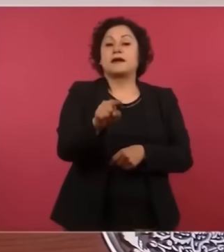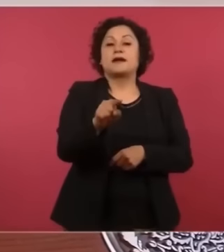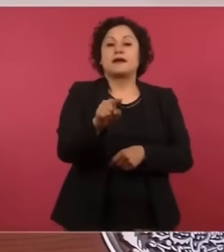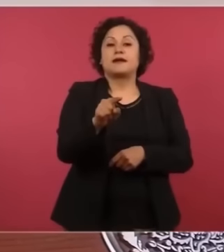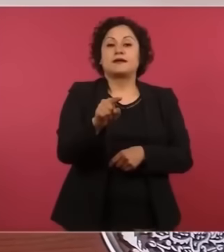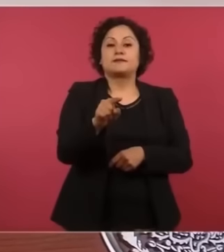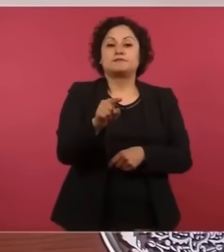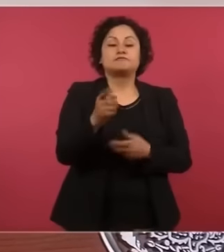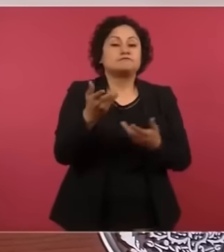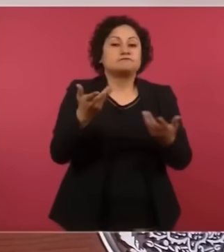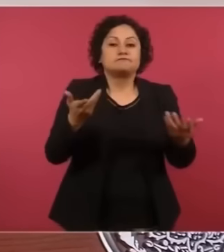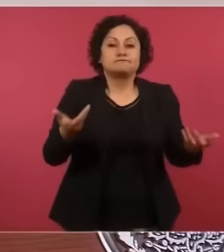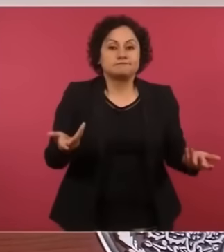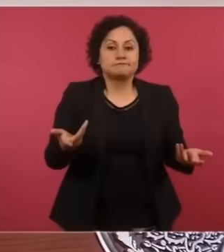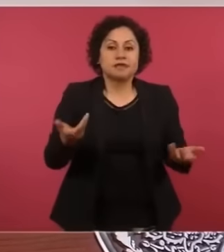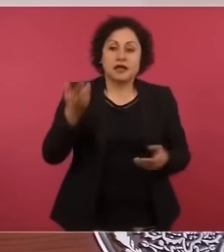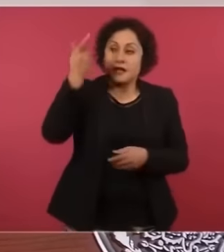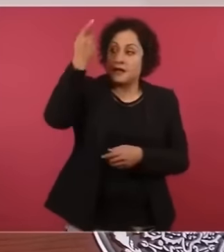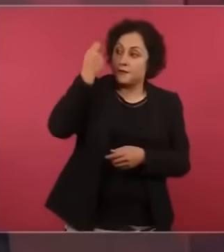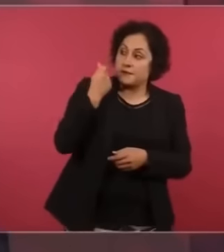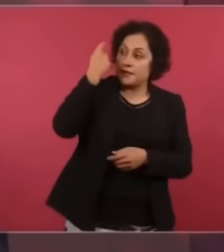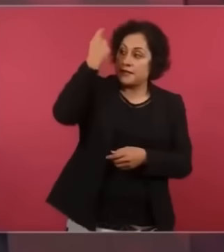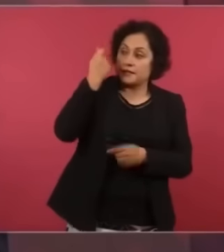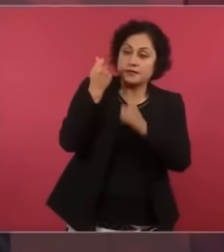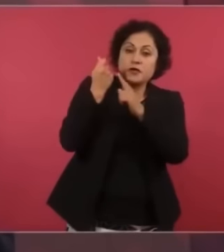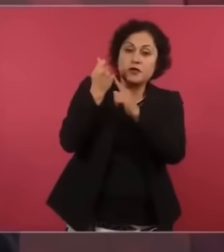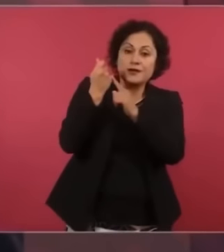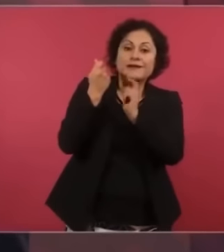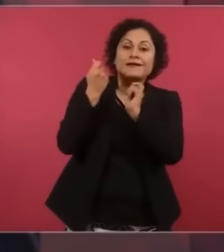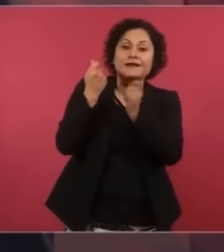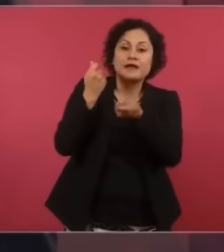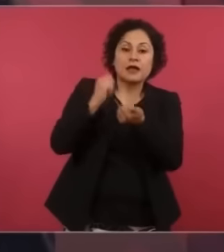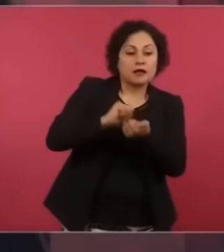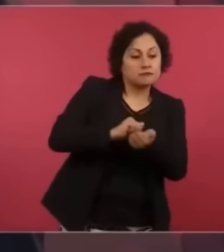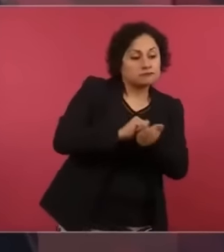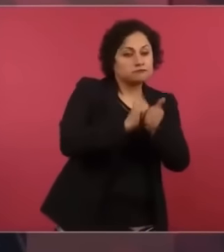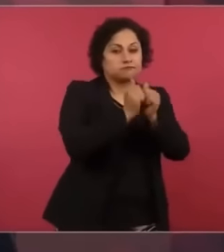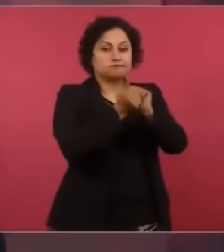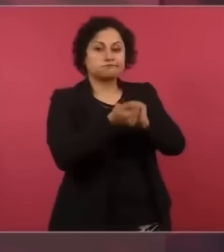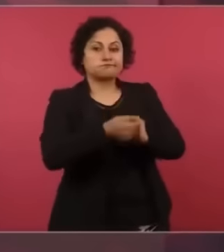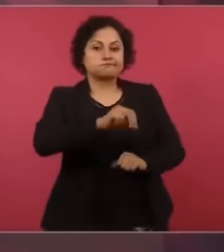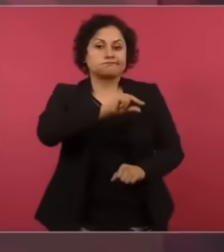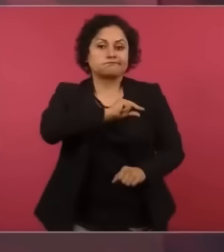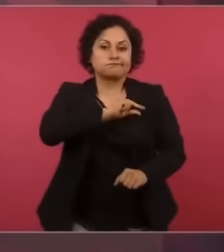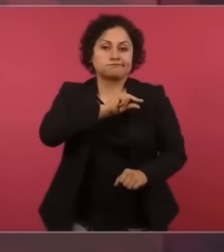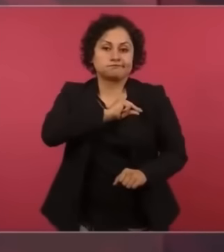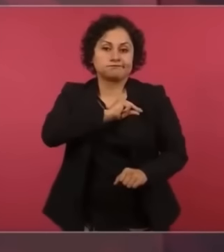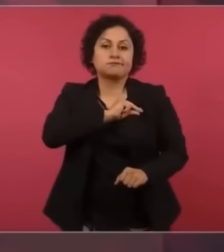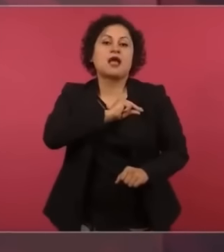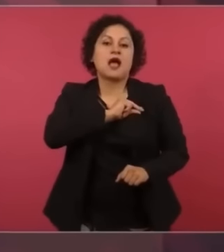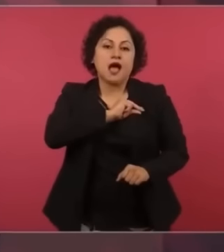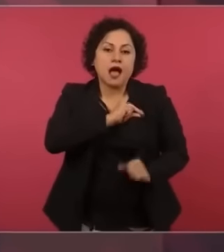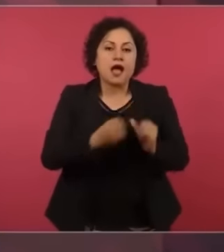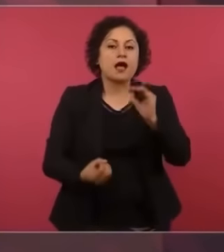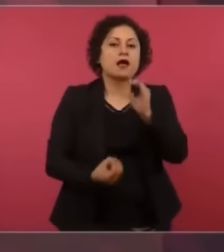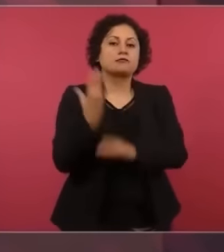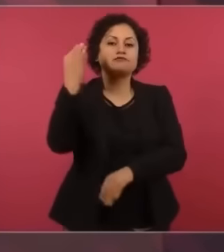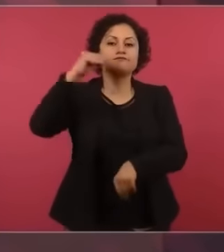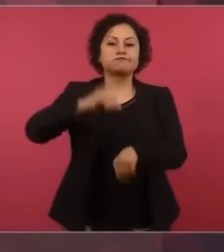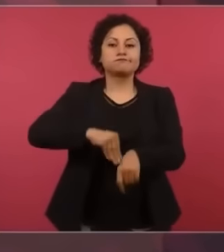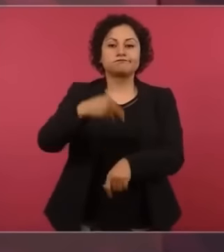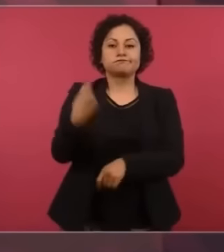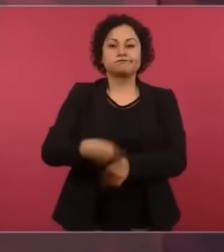las pensiones, así surgen las llamadas AFORES, que son las que